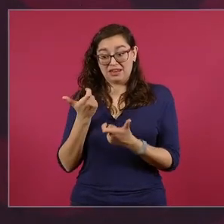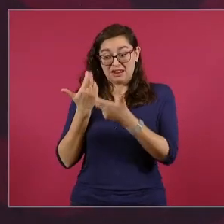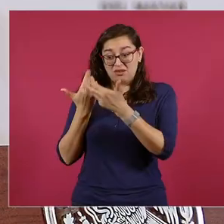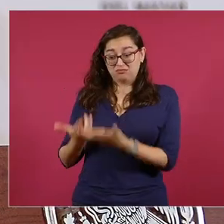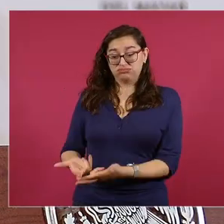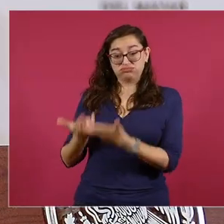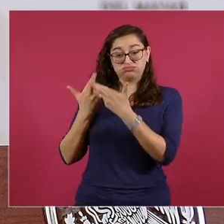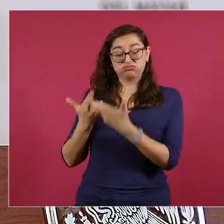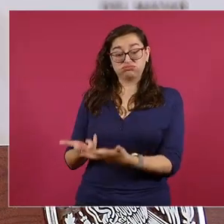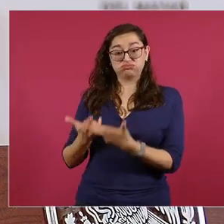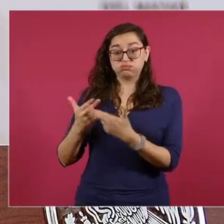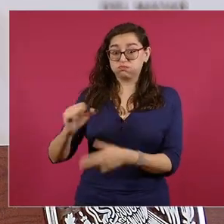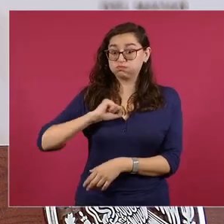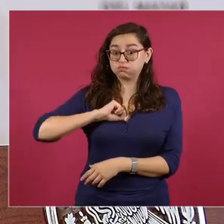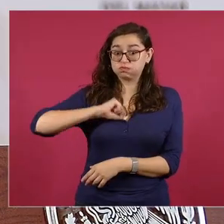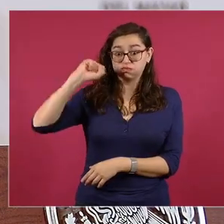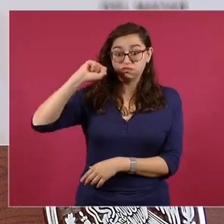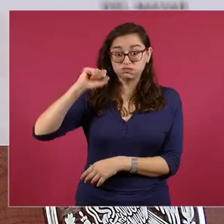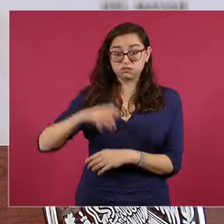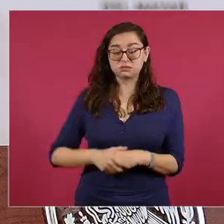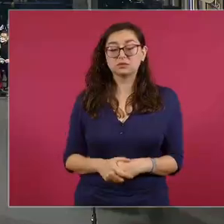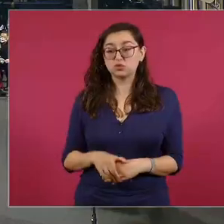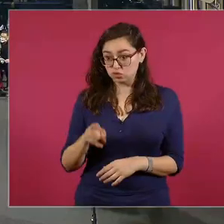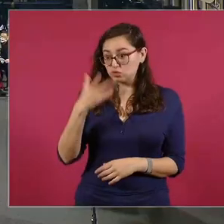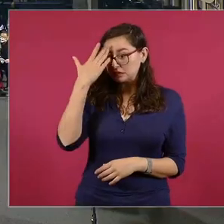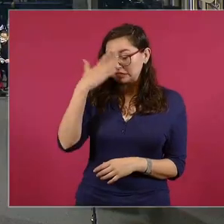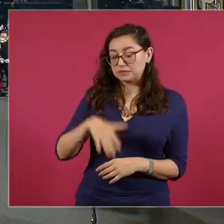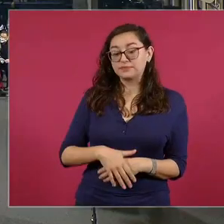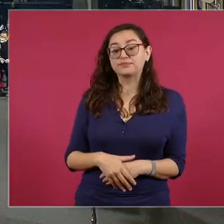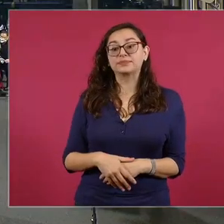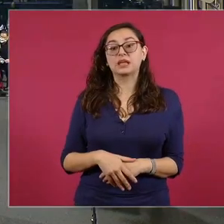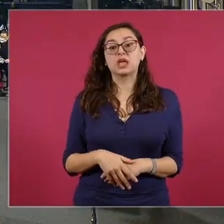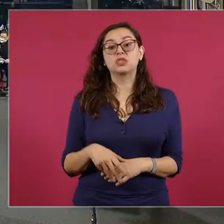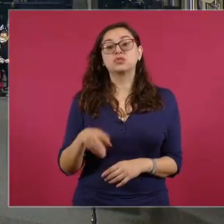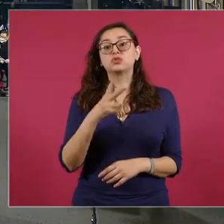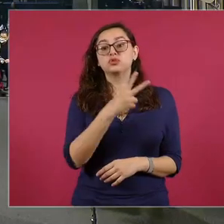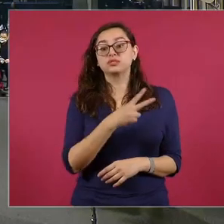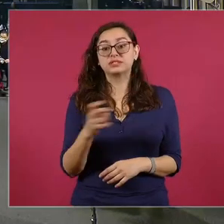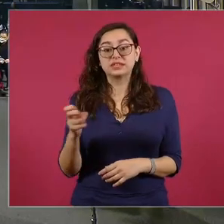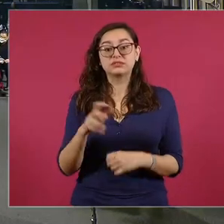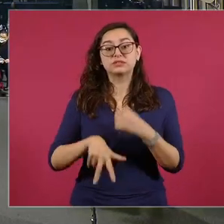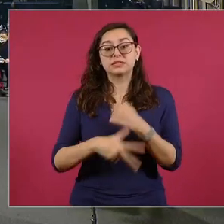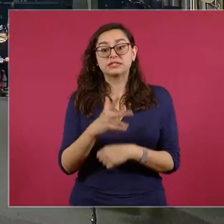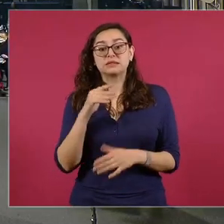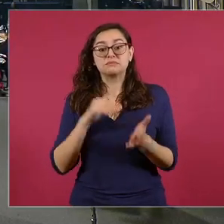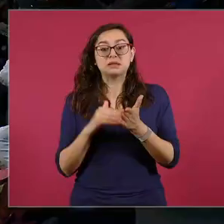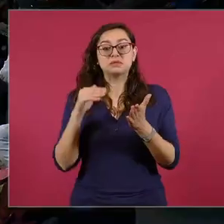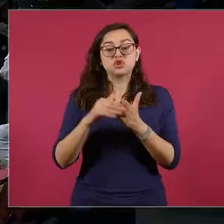¿Tú sabes cuánto tenemos? Doscientos doce mil millones de dólares.